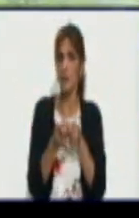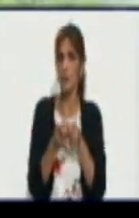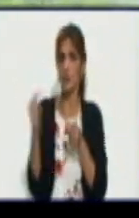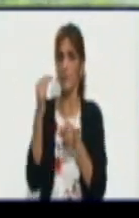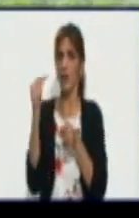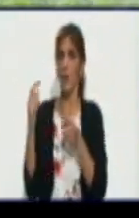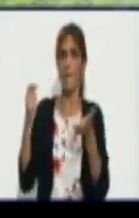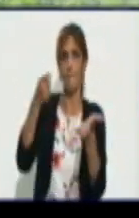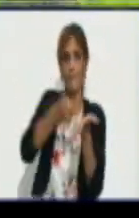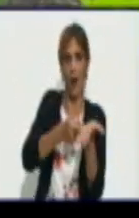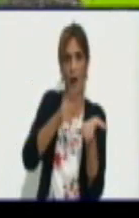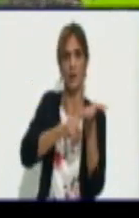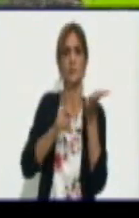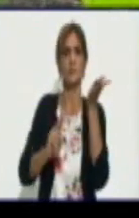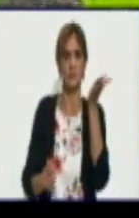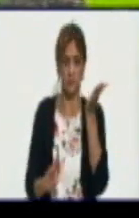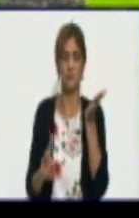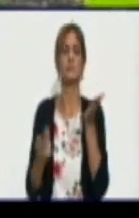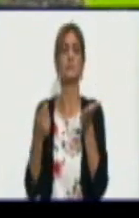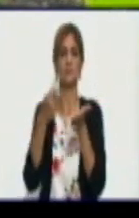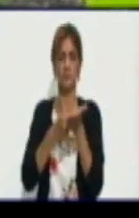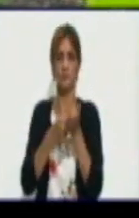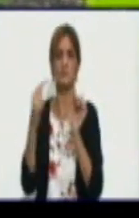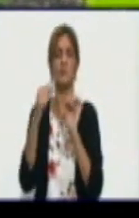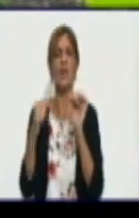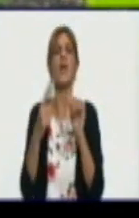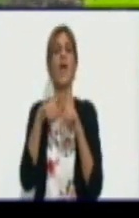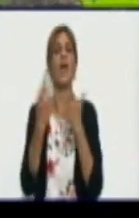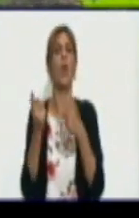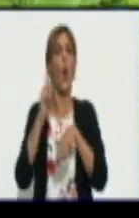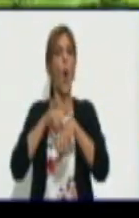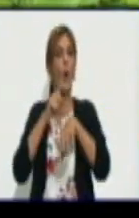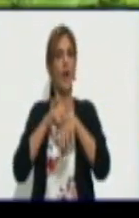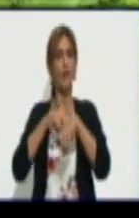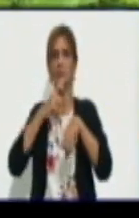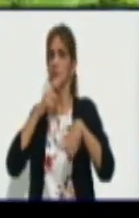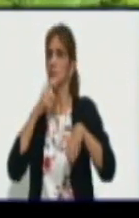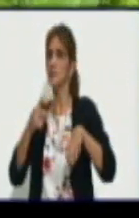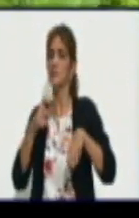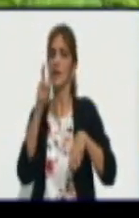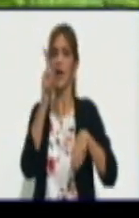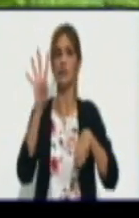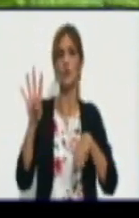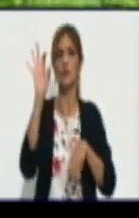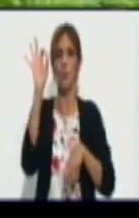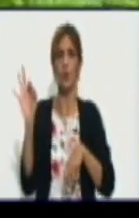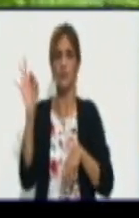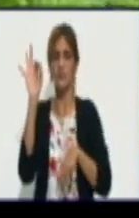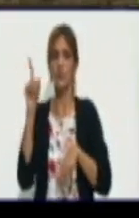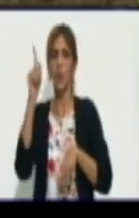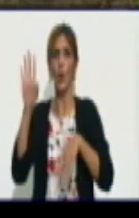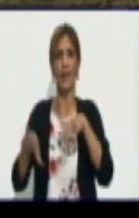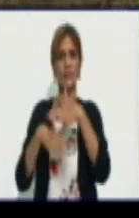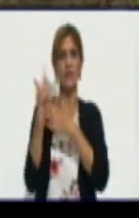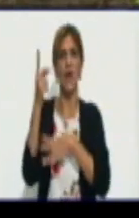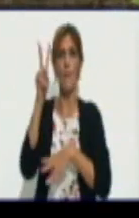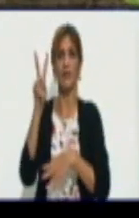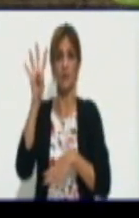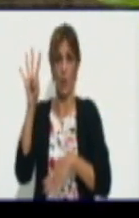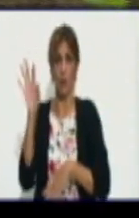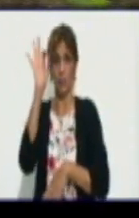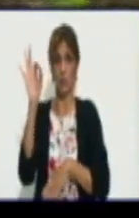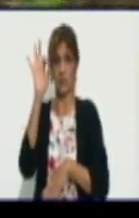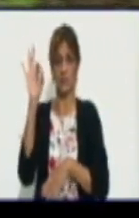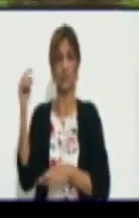sector agropecuario. En el horario pico hay una reducción de un 14%, en el día hay una reducción de un 24%